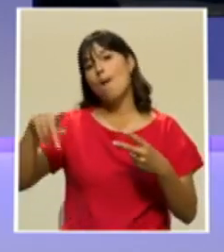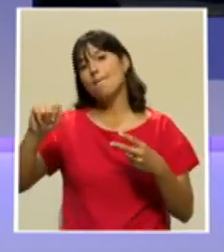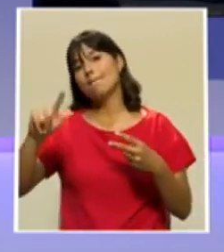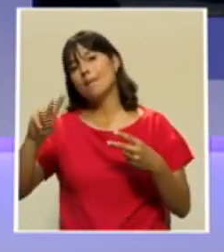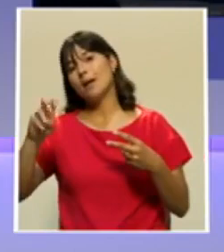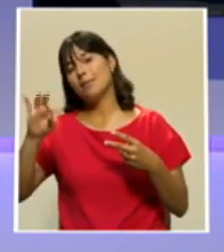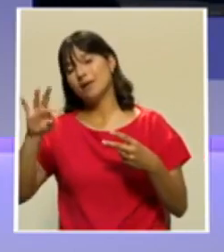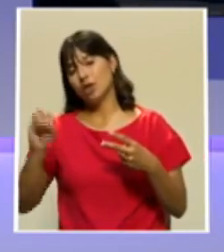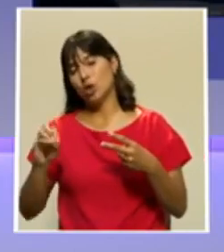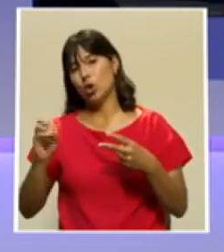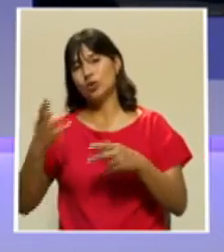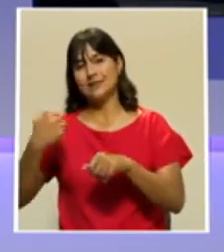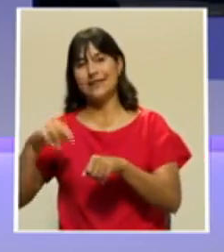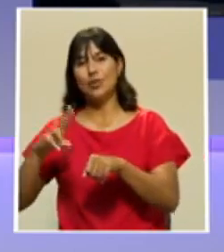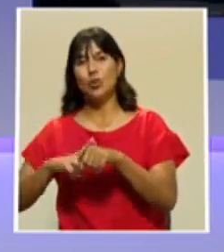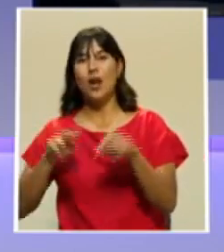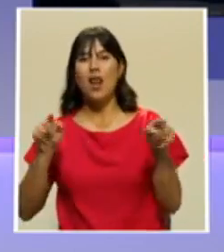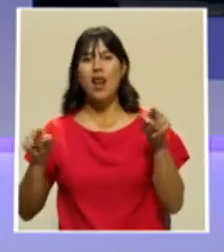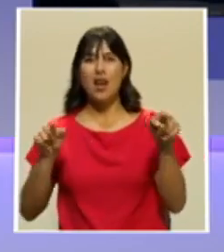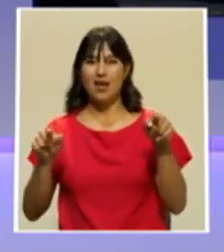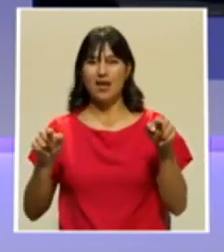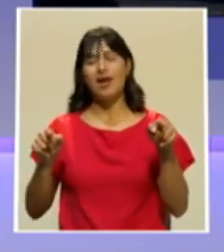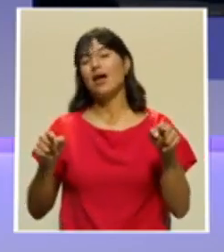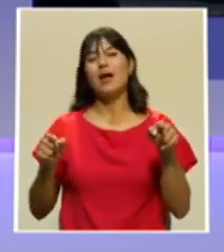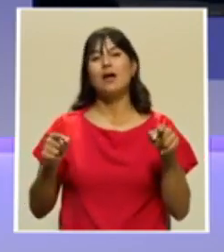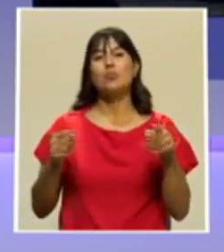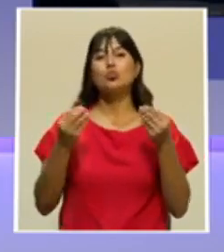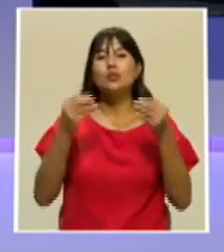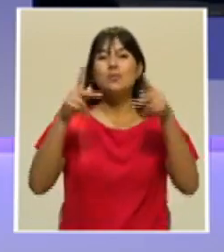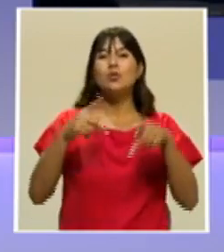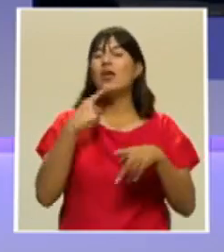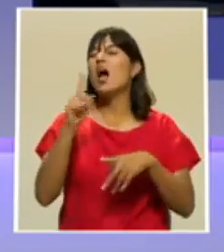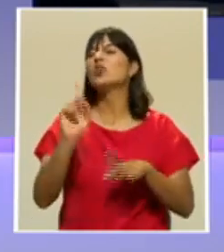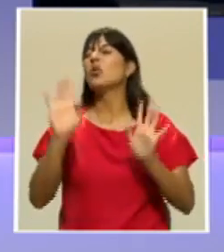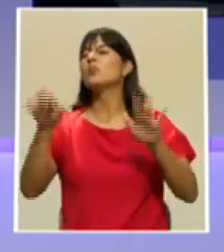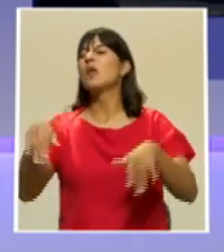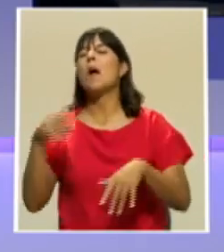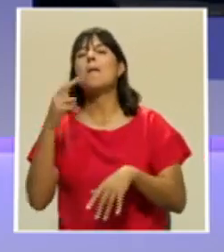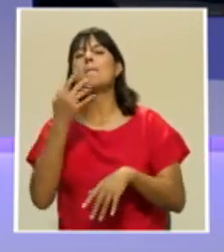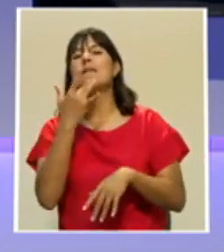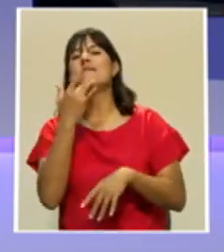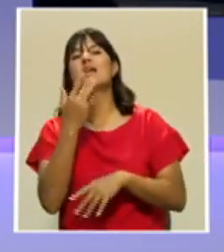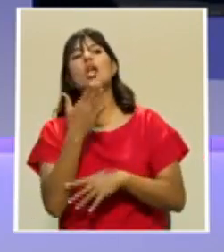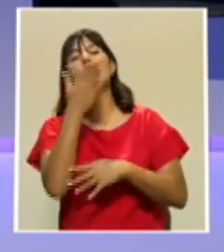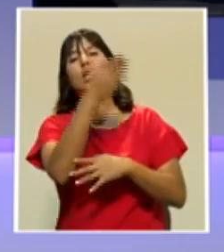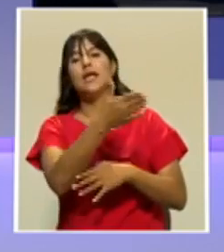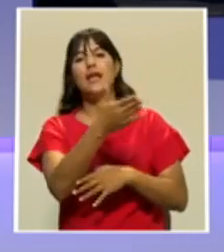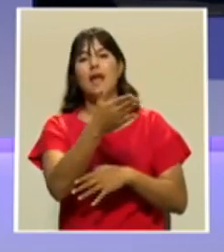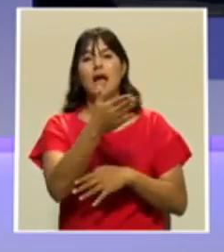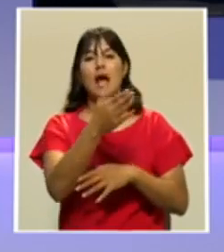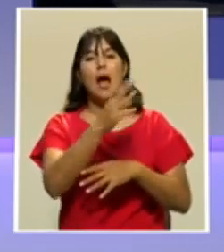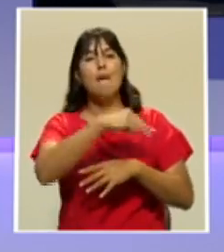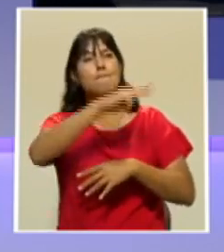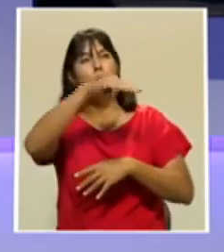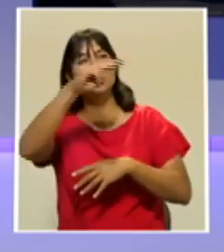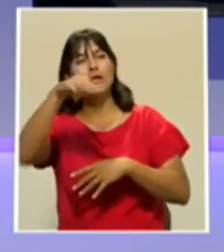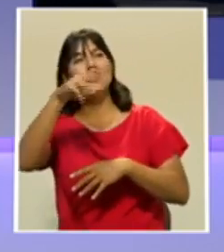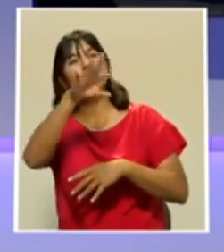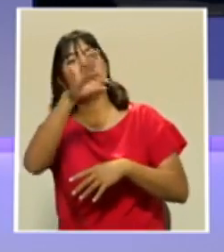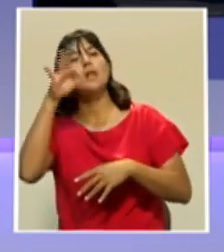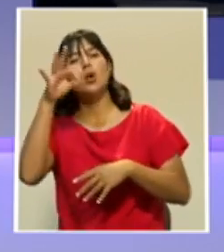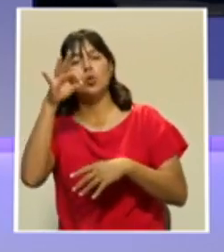Sí, claro, puede ser que sepa mejor, pero ¿cómo vamos a destruir algo? Nada más porque nos gusta un poquito más que el otro. Es decir, realmente el